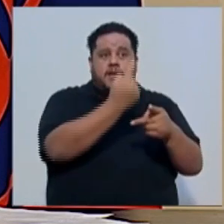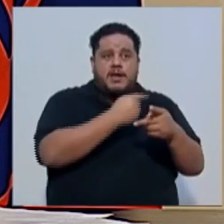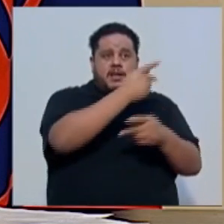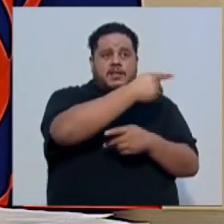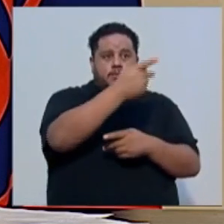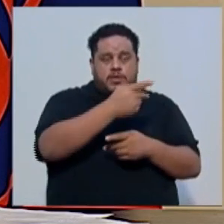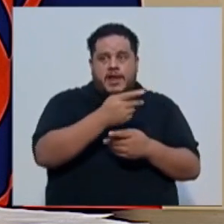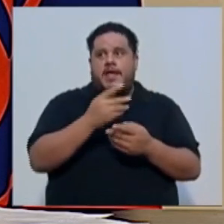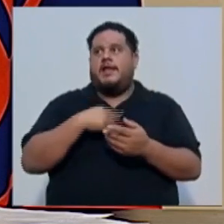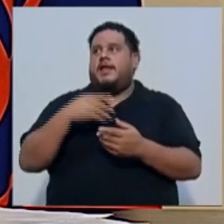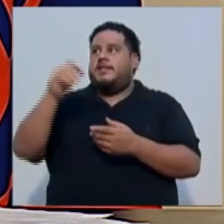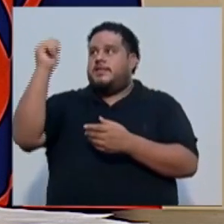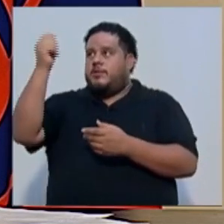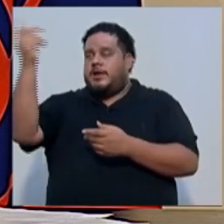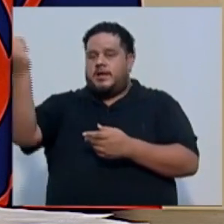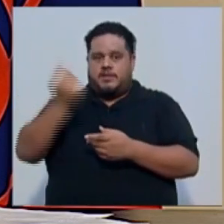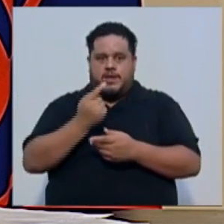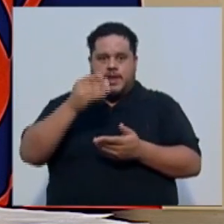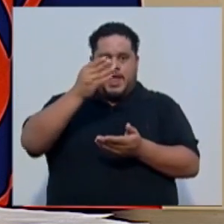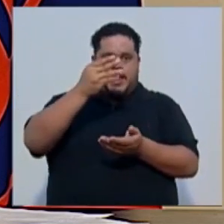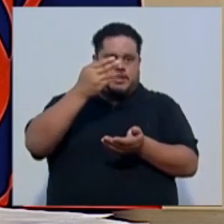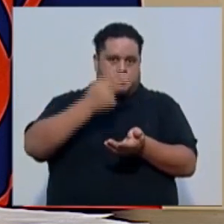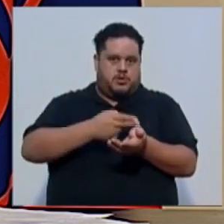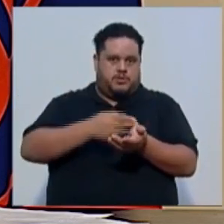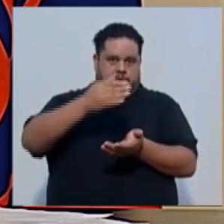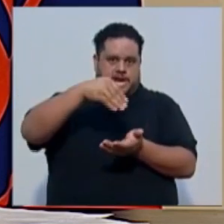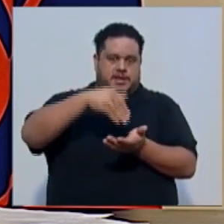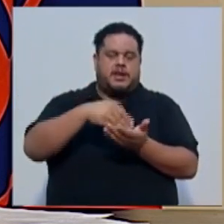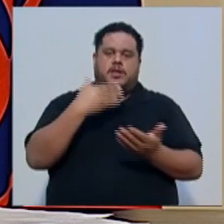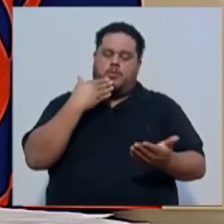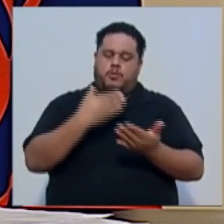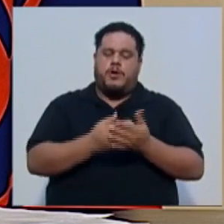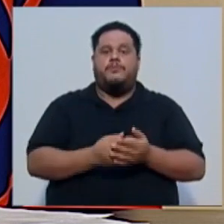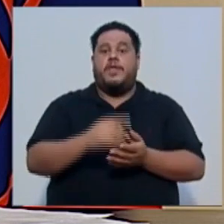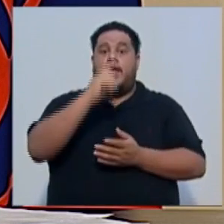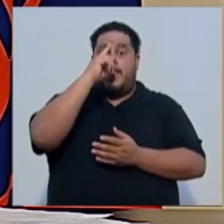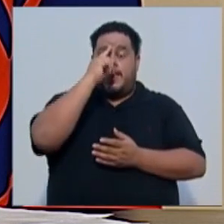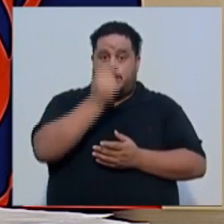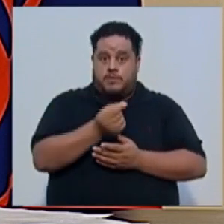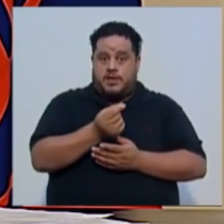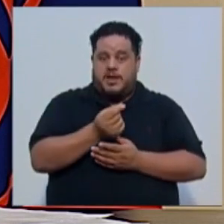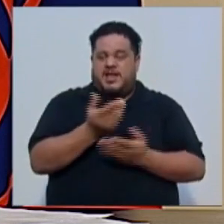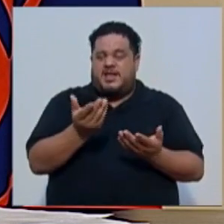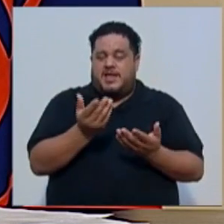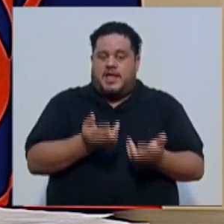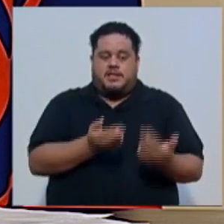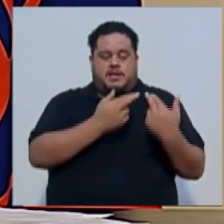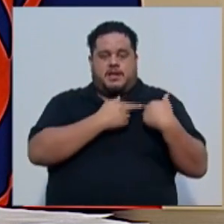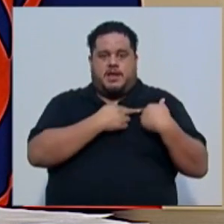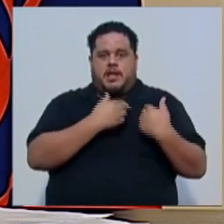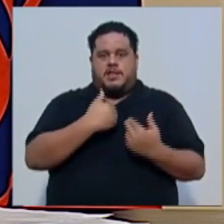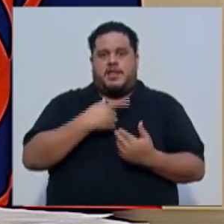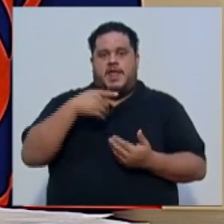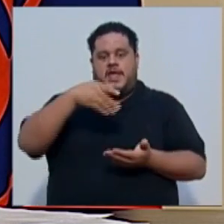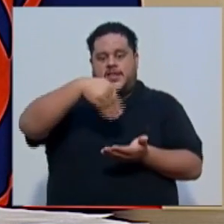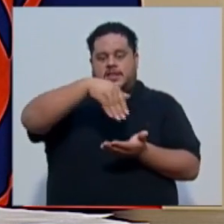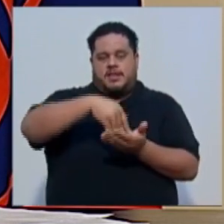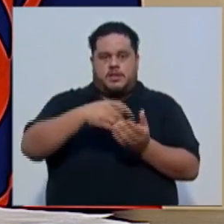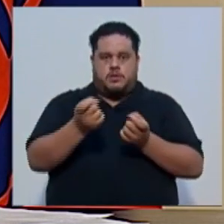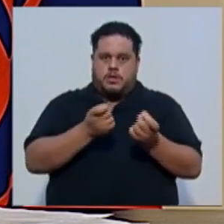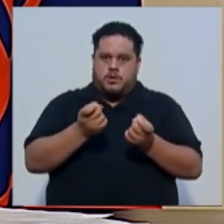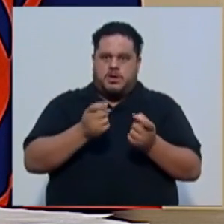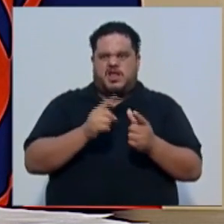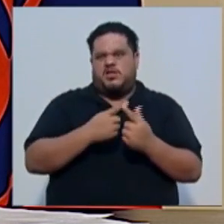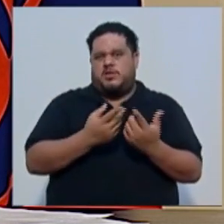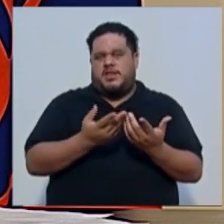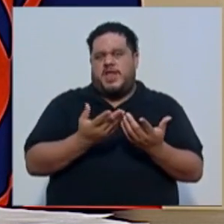hacia los hospitales centrales. Bueno, el Calderón Guardia se encarga de tener este centro de control. Entonces,